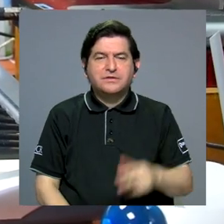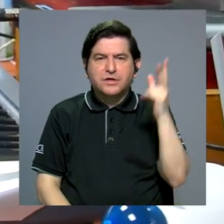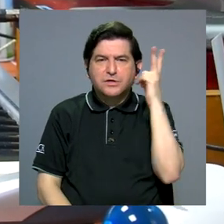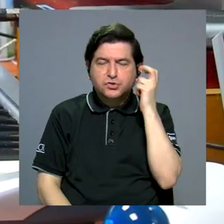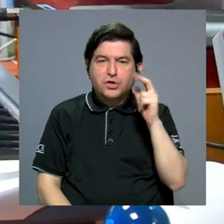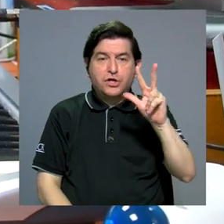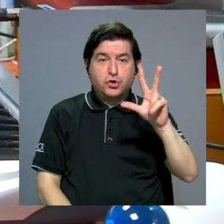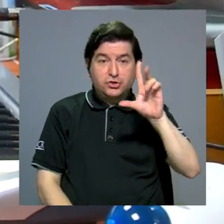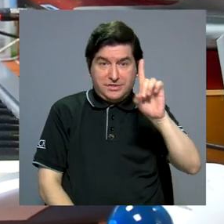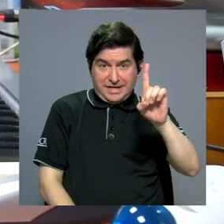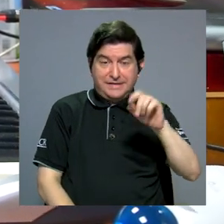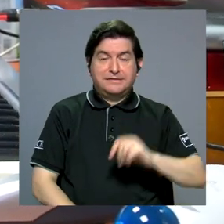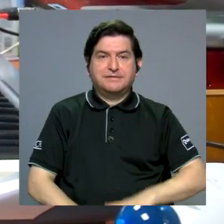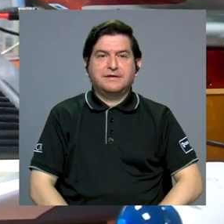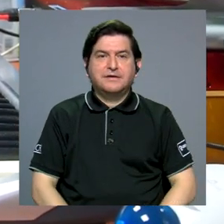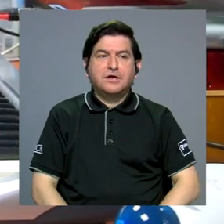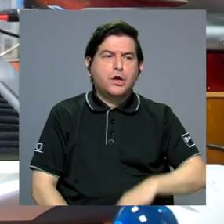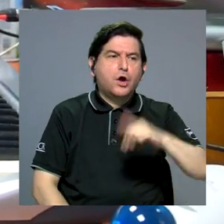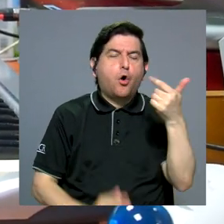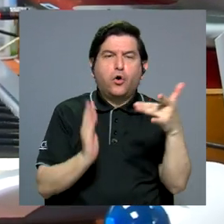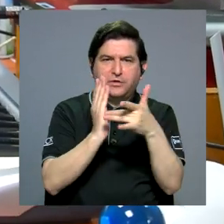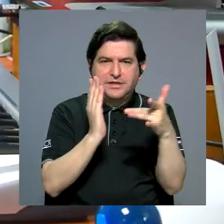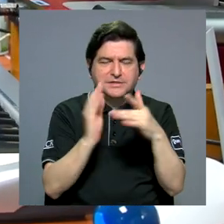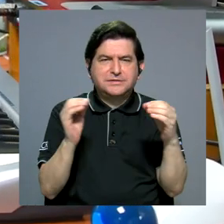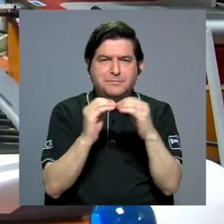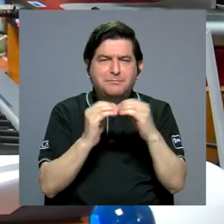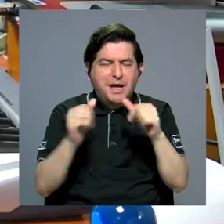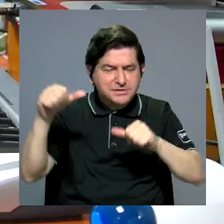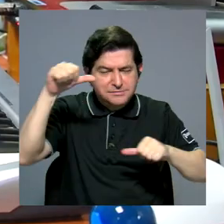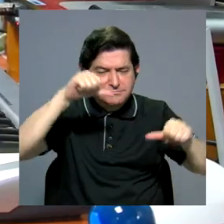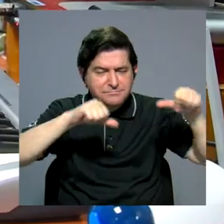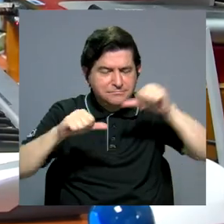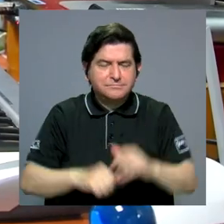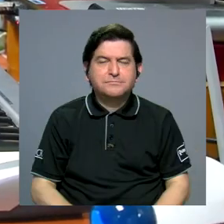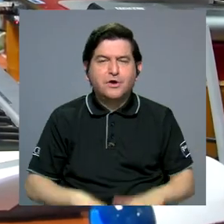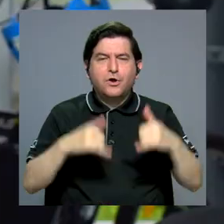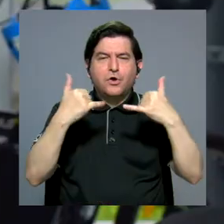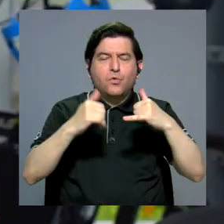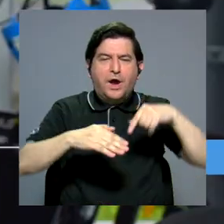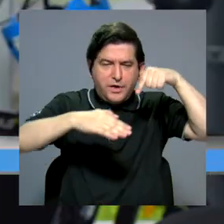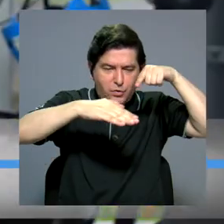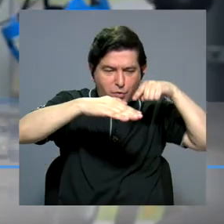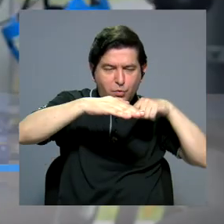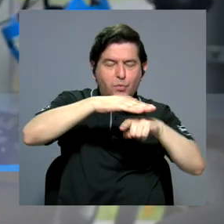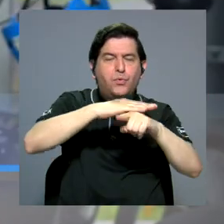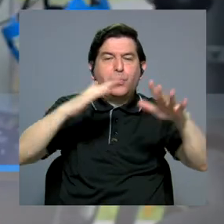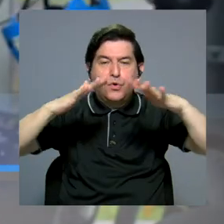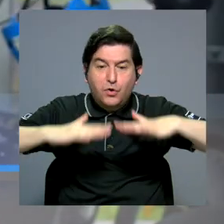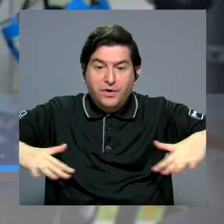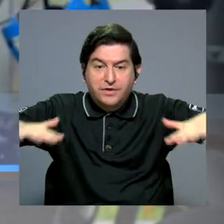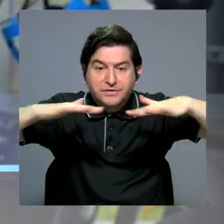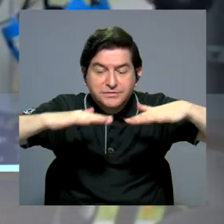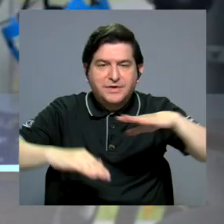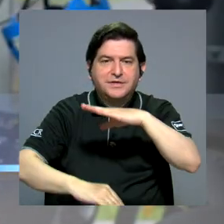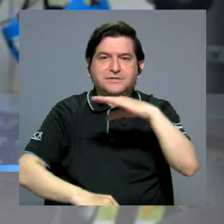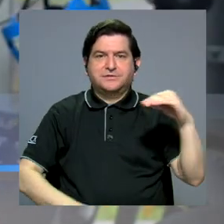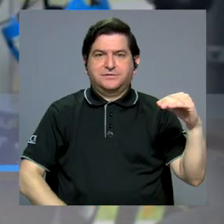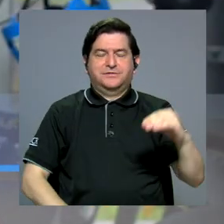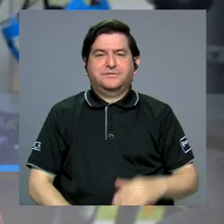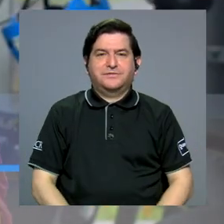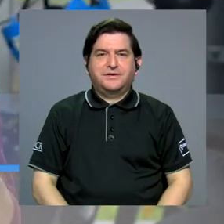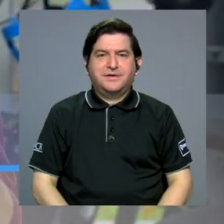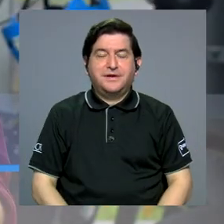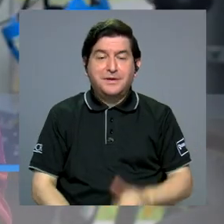3D, digamos, ¿verdad? Otras técnicas un poco más experimentales para jugar con la inmersión, la espacialización y, pues,